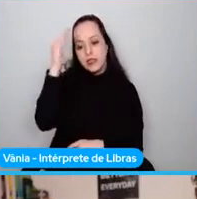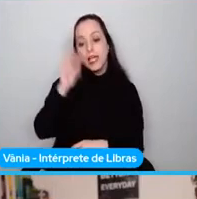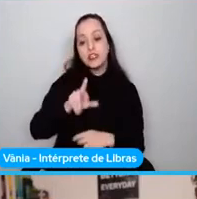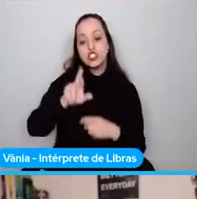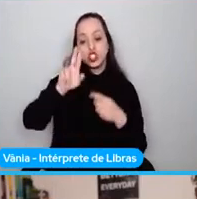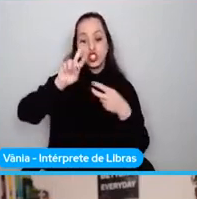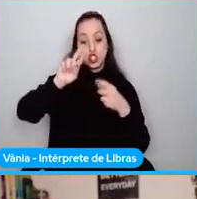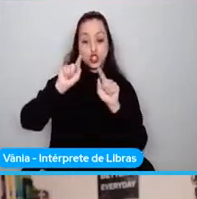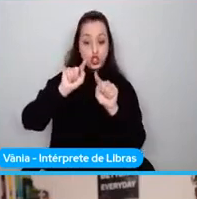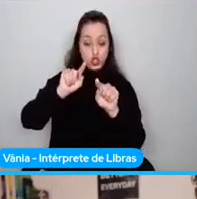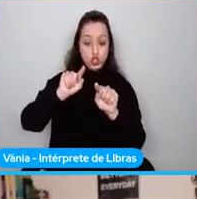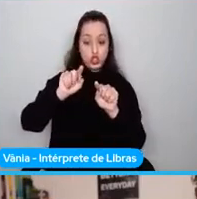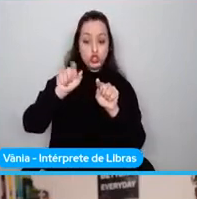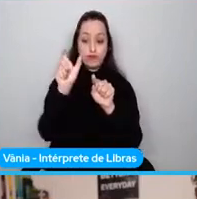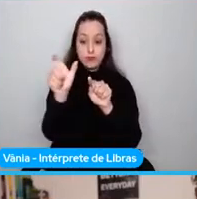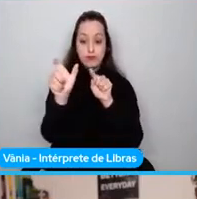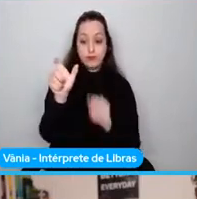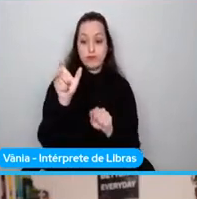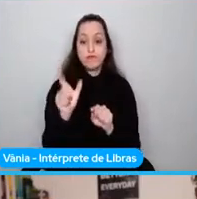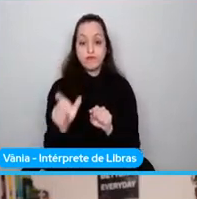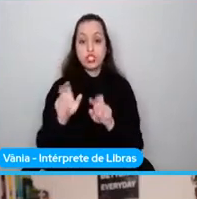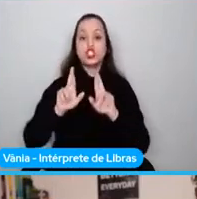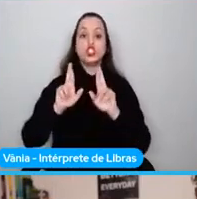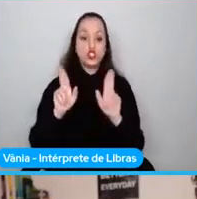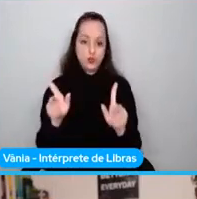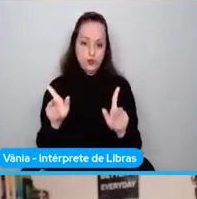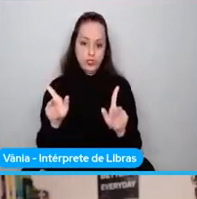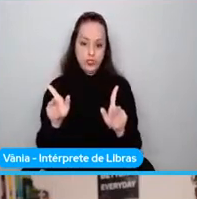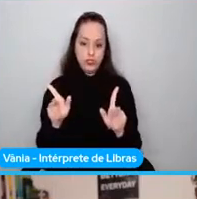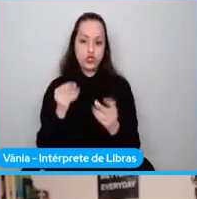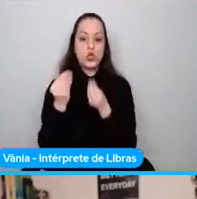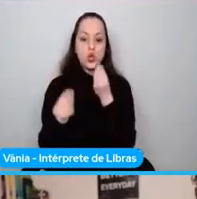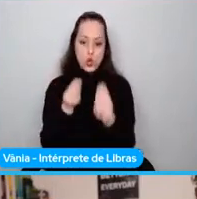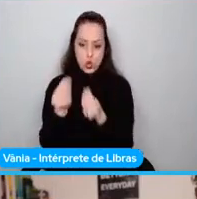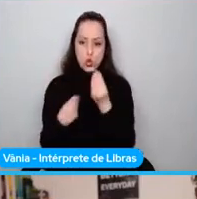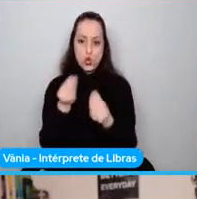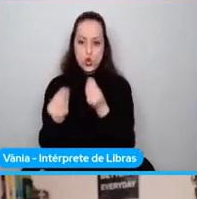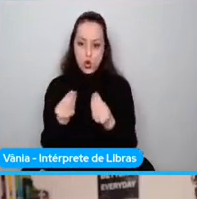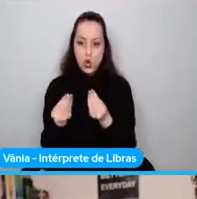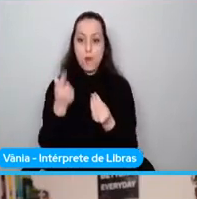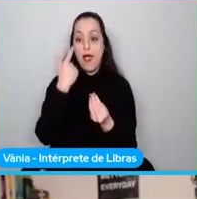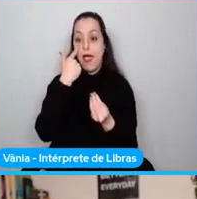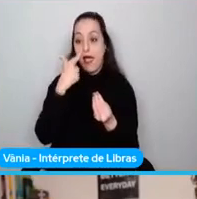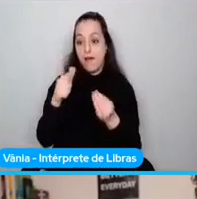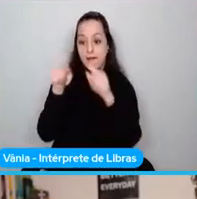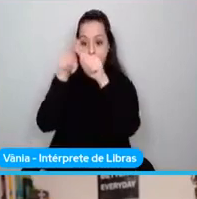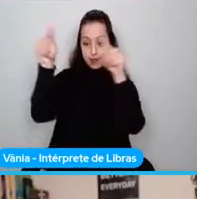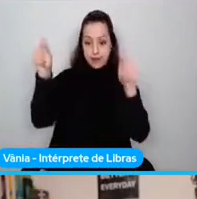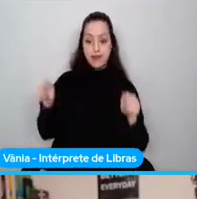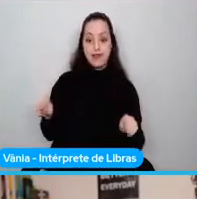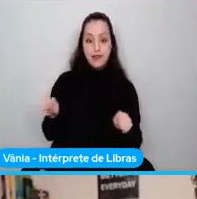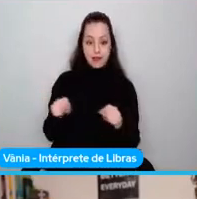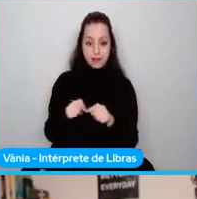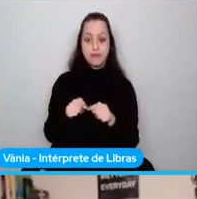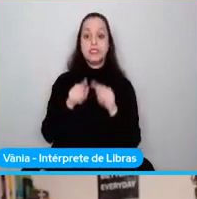diferentes secciones de lo que está pasando en ese módulo. Entonces